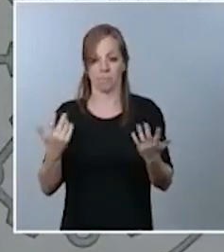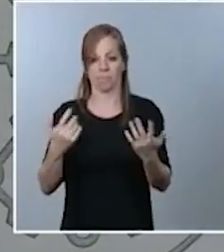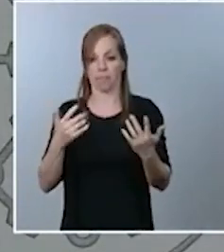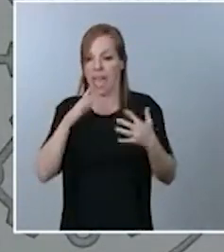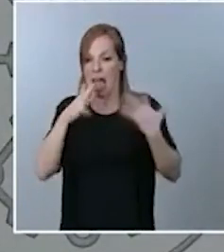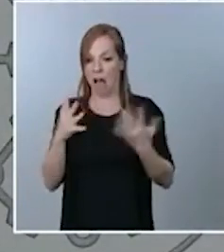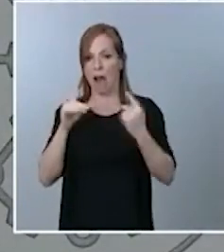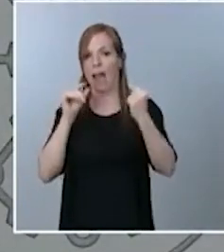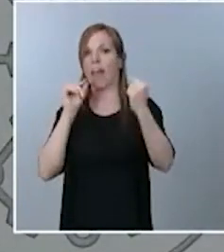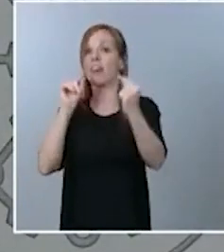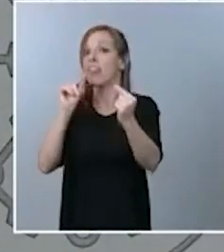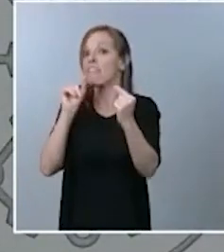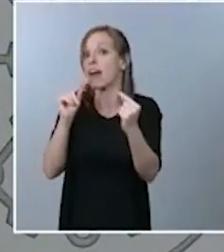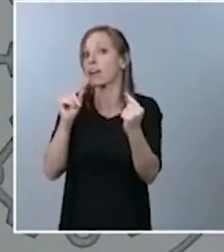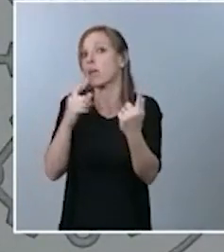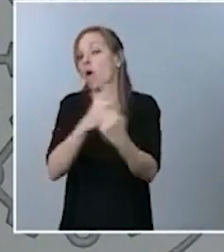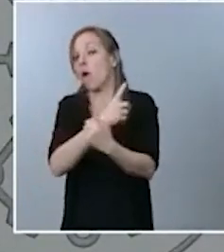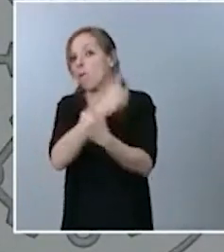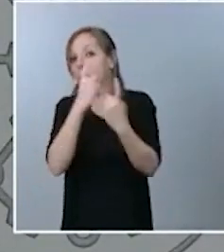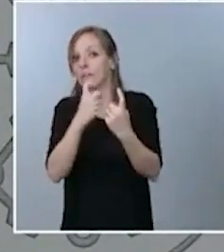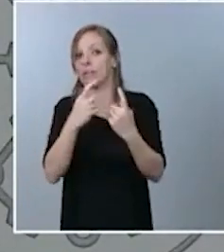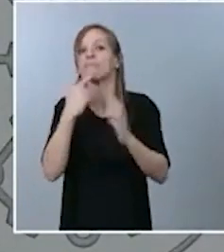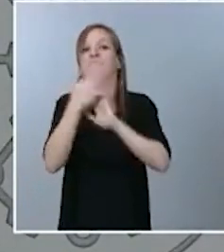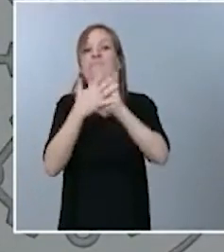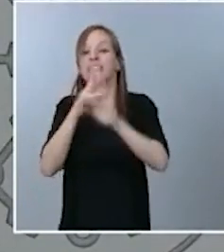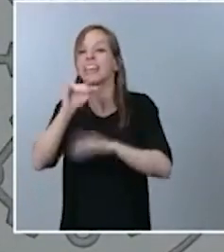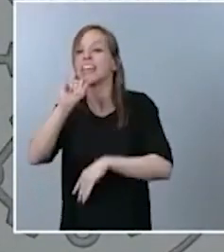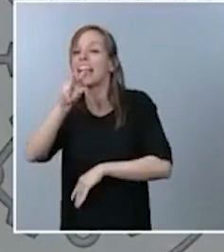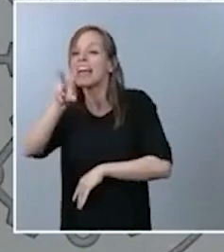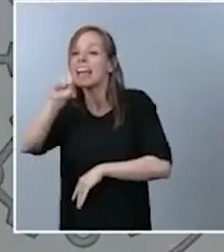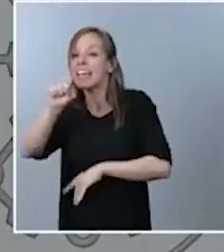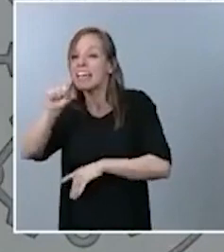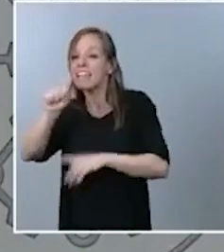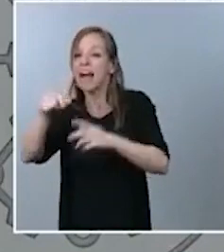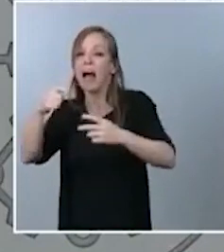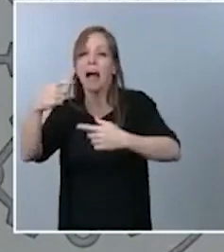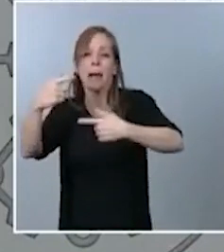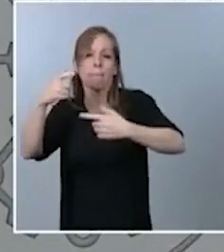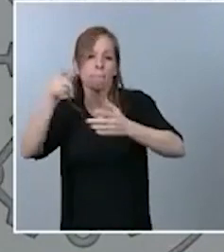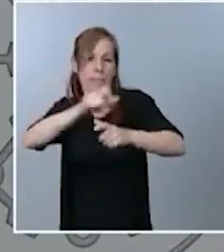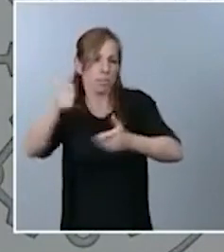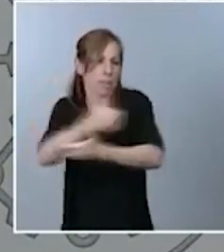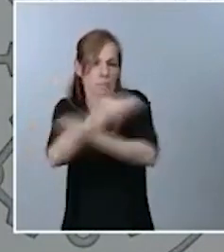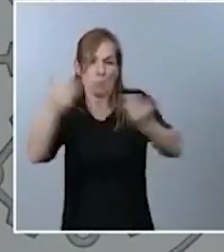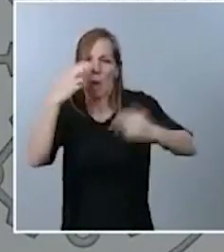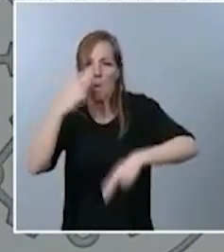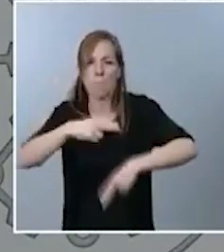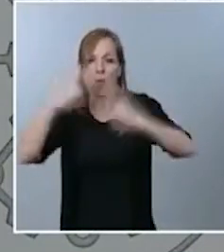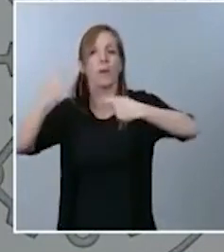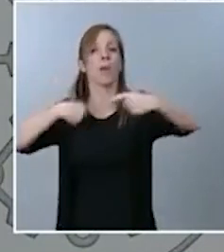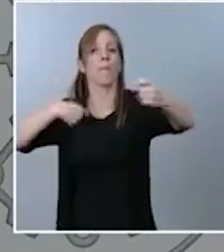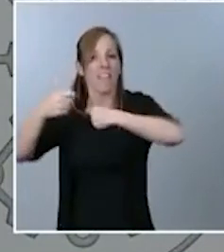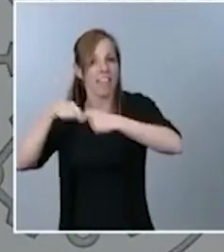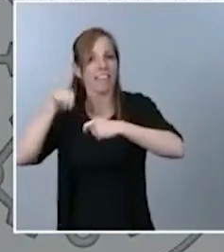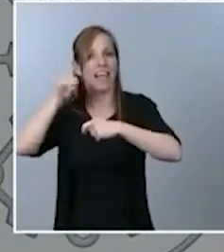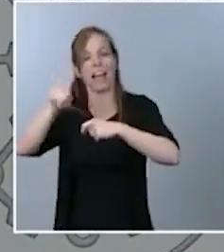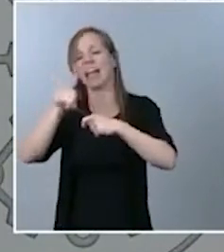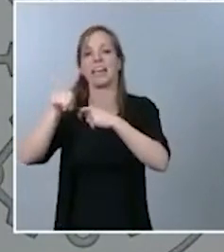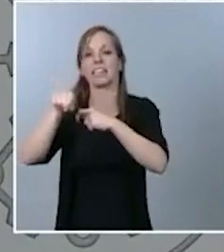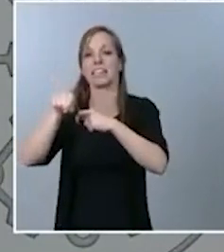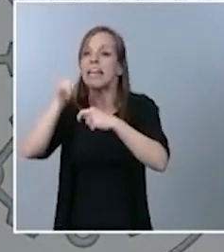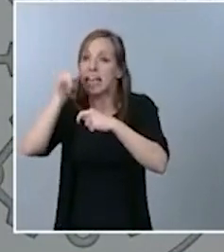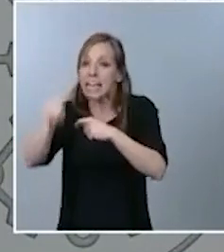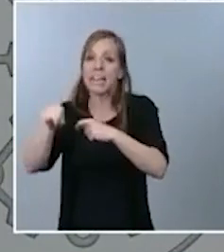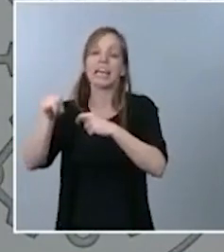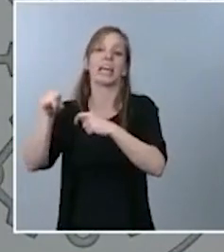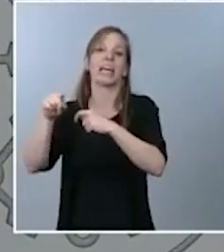refiere al IVA de las mascarillas venta al público. Un IVA de las mascarillas venta al público, insisto, que está impedido por